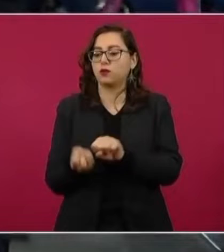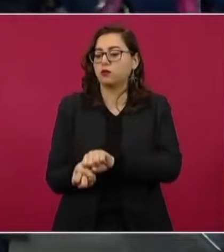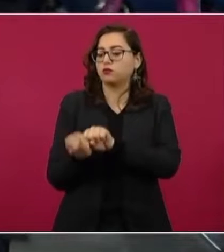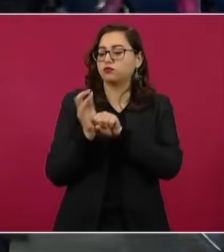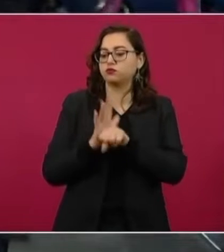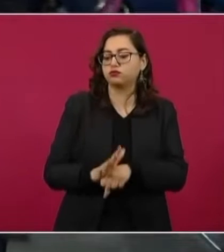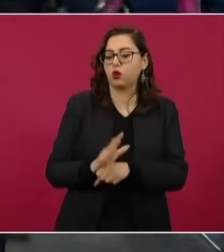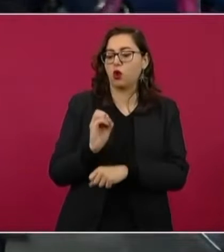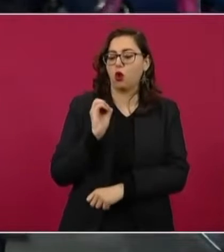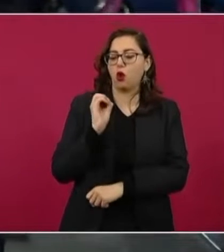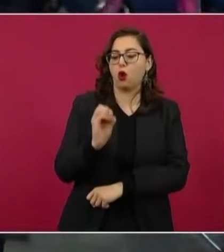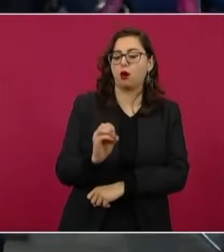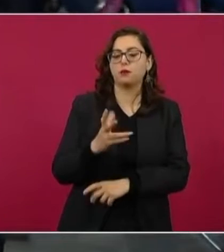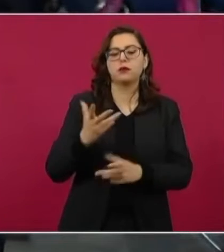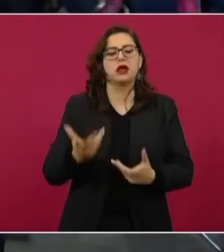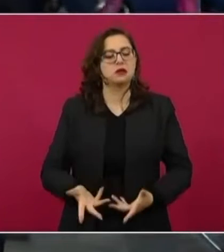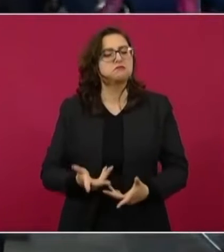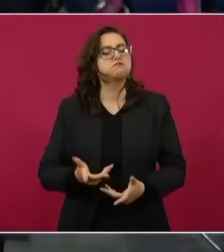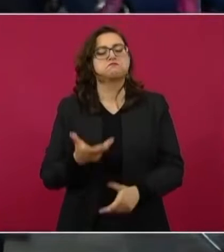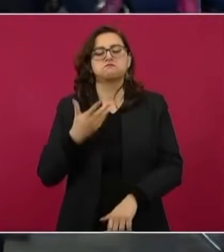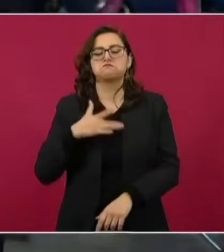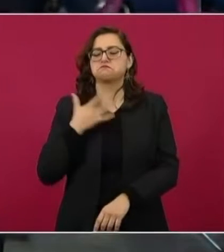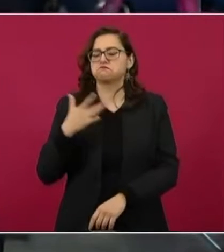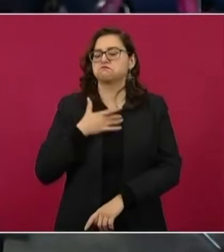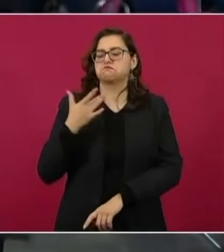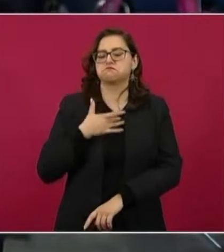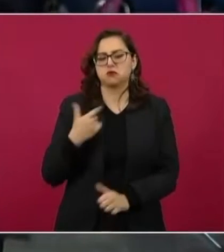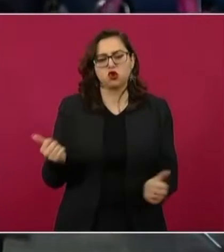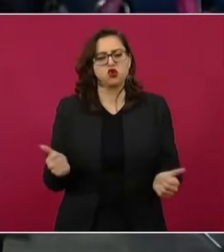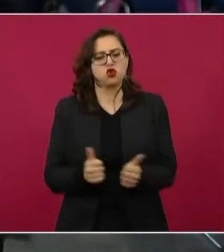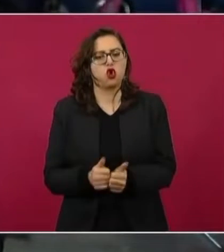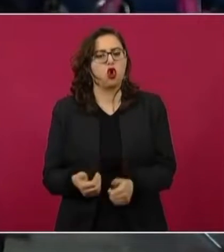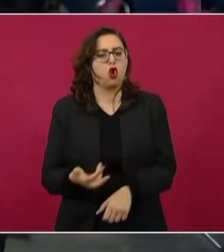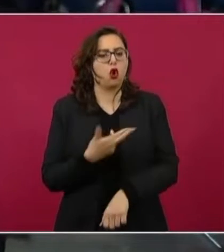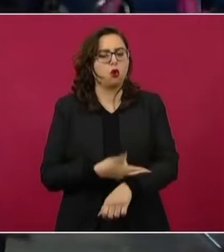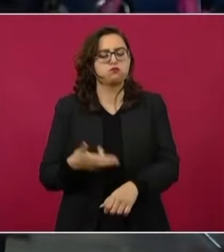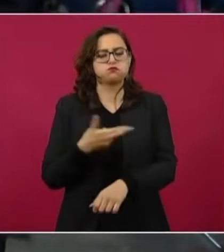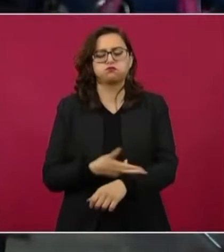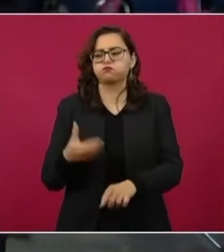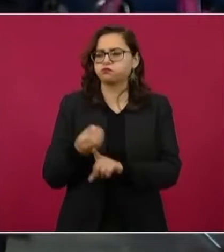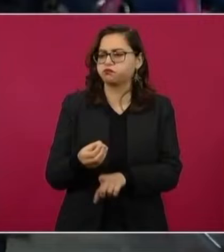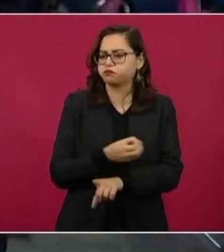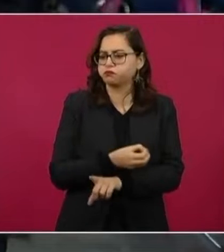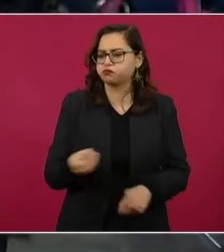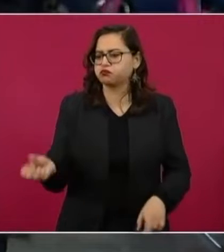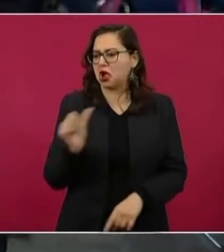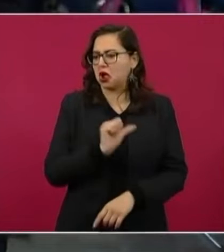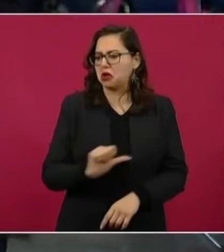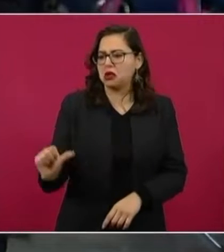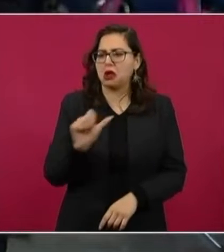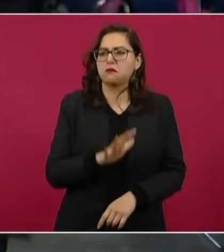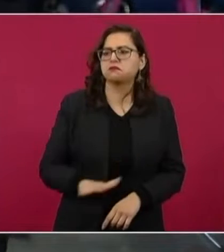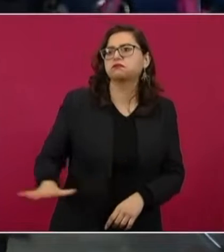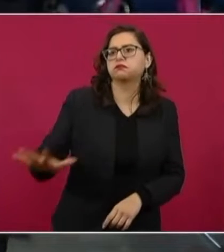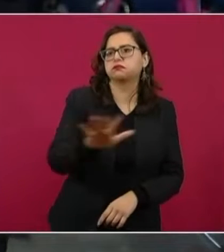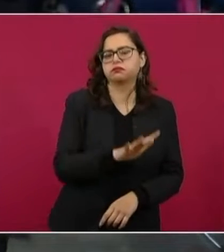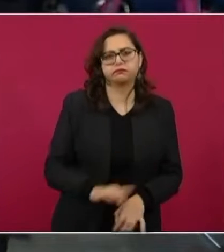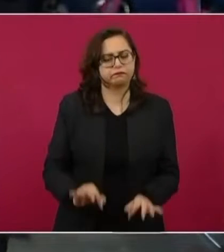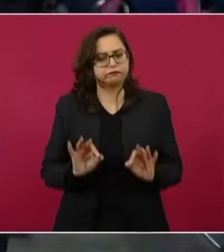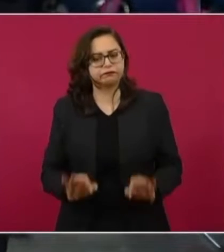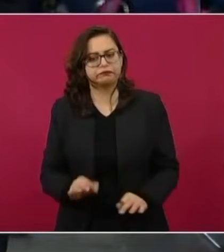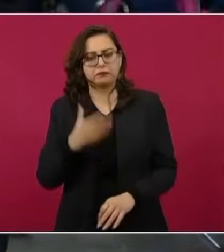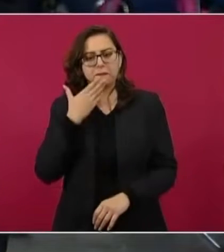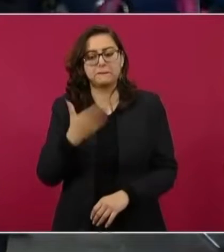con las características generales que todos conocen. Yo quiero nada más decirle al